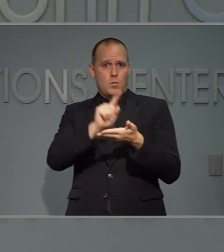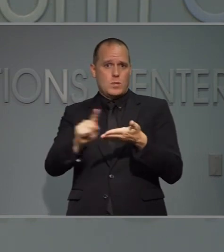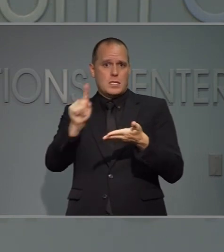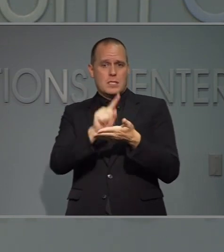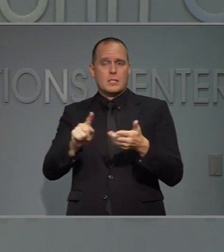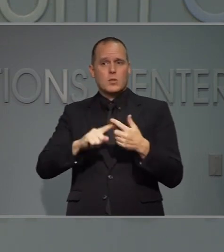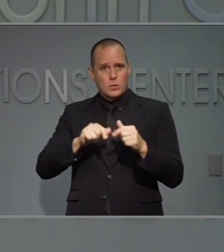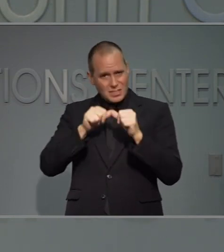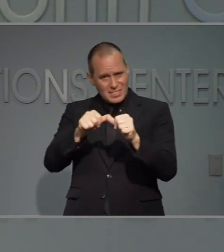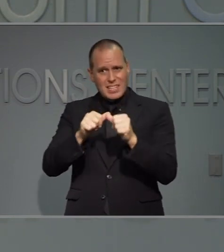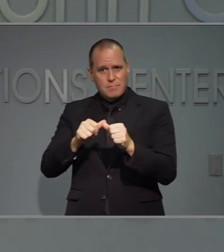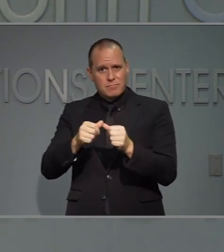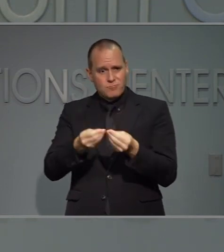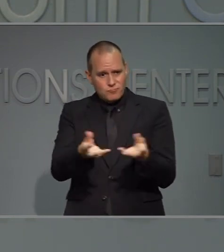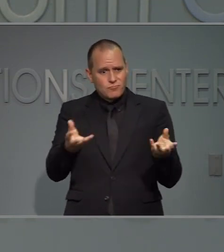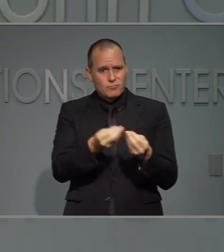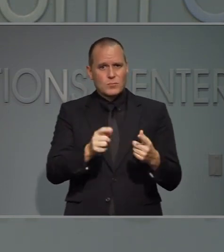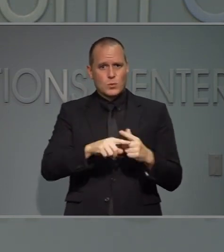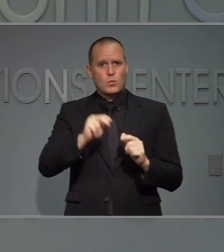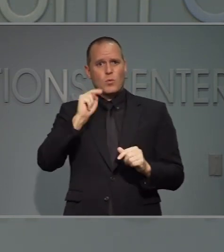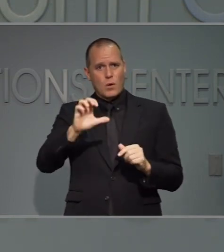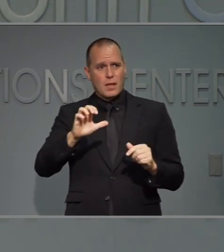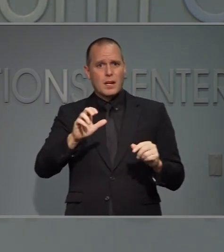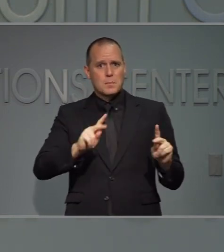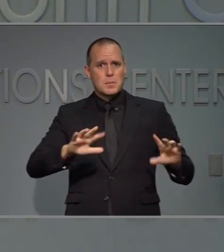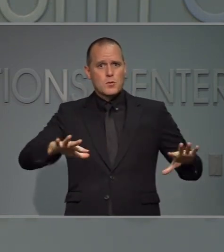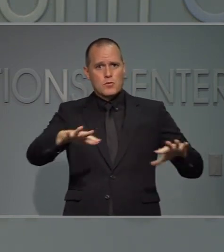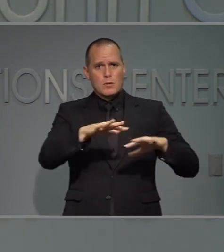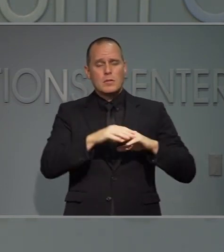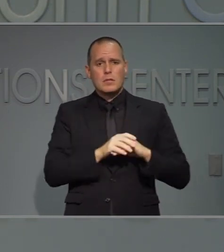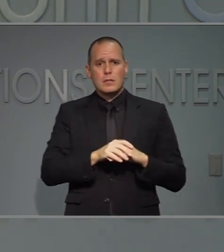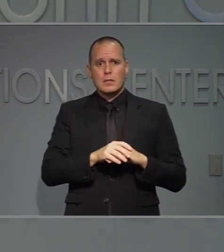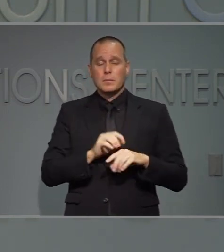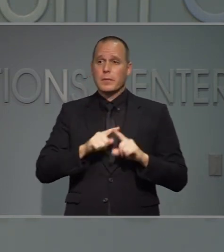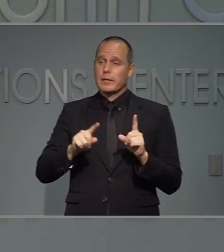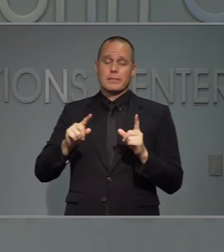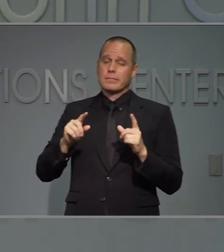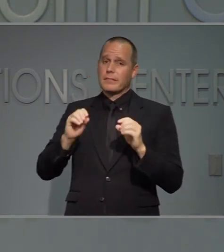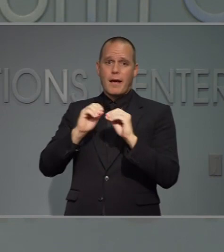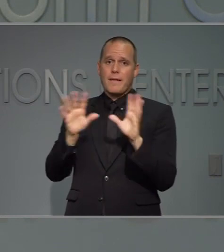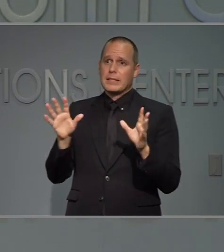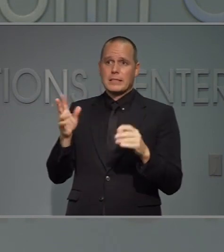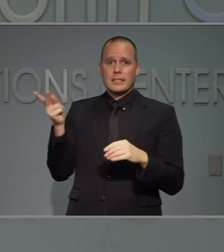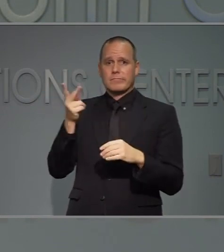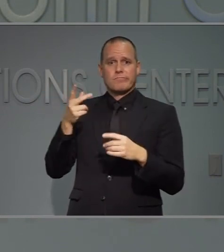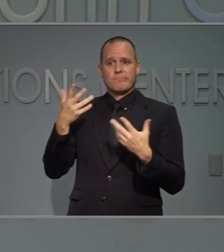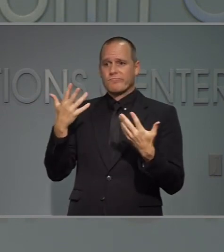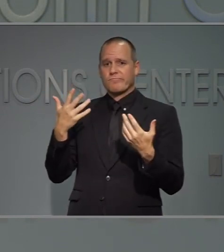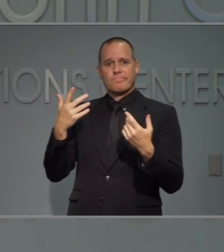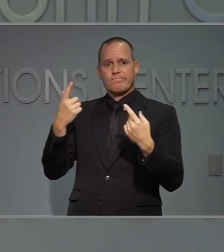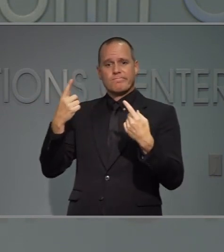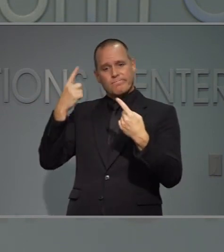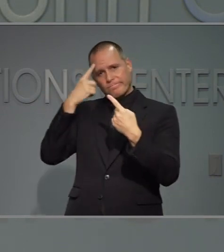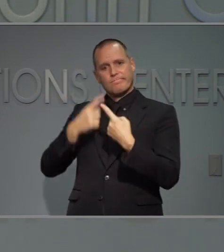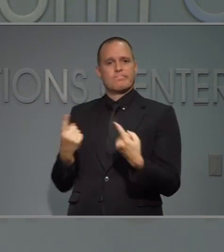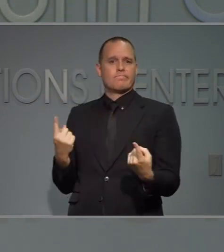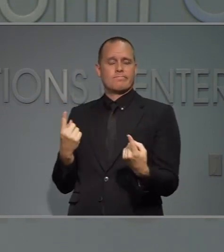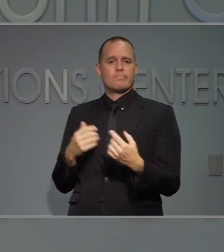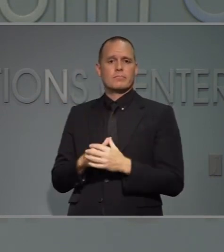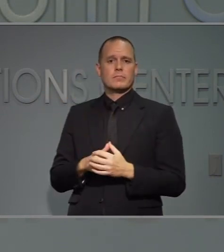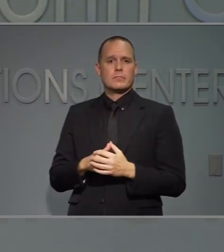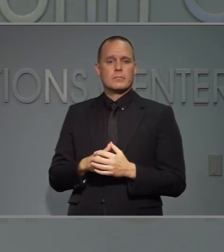que este dinero de seiscientos dólares a la semana continúe llegando a Carolina del Norte. Pero no se ponen de acuerdo.